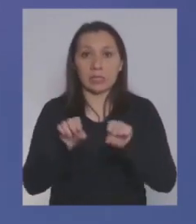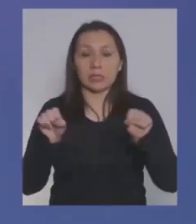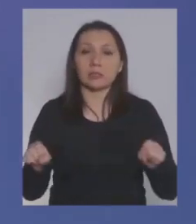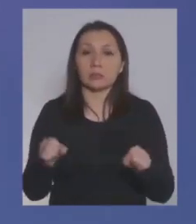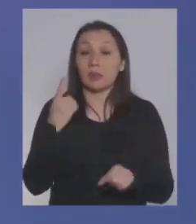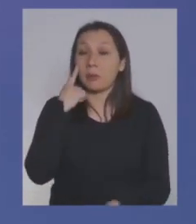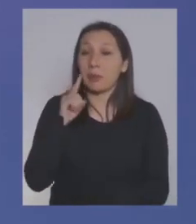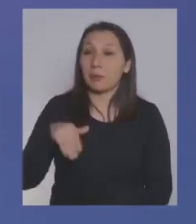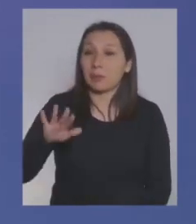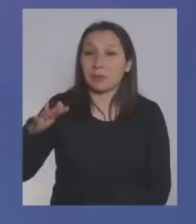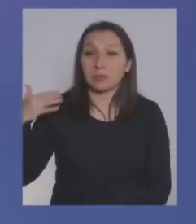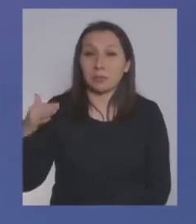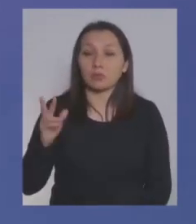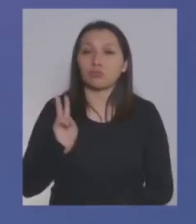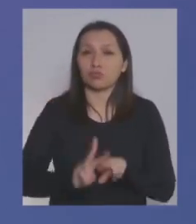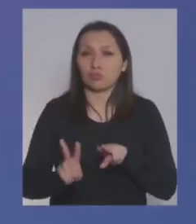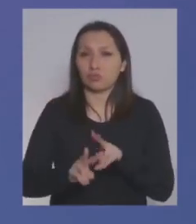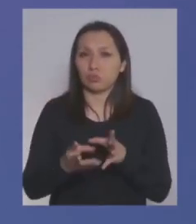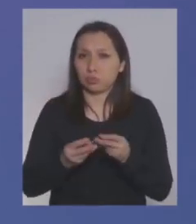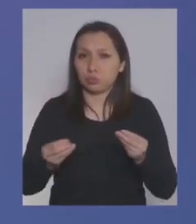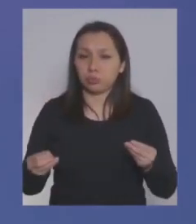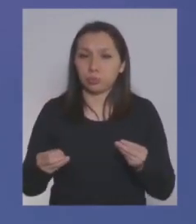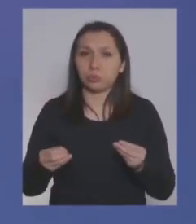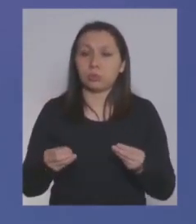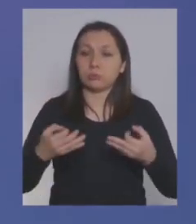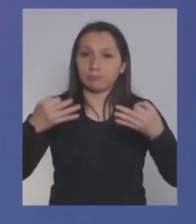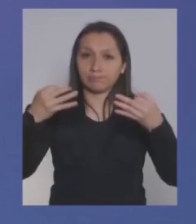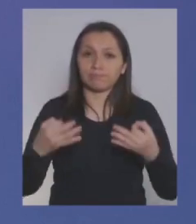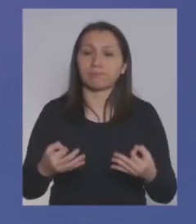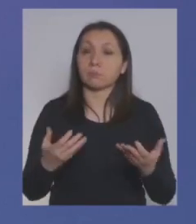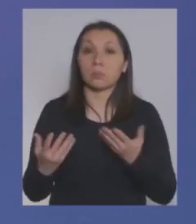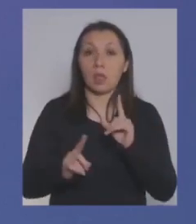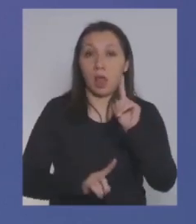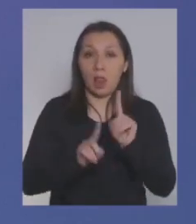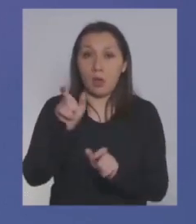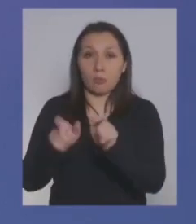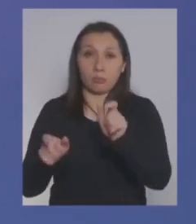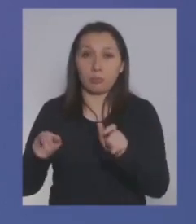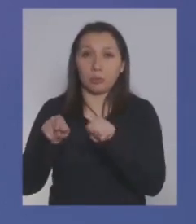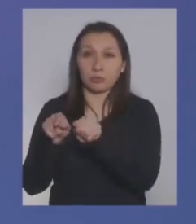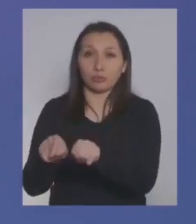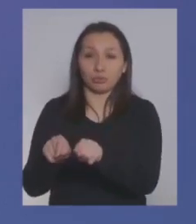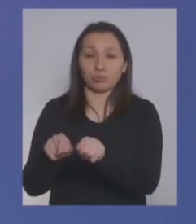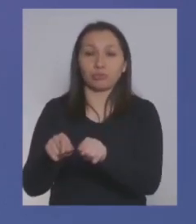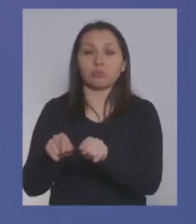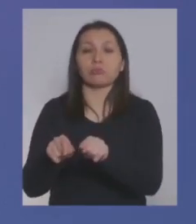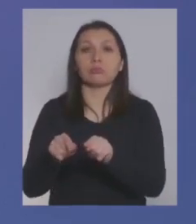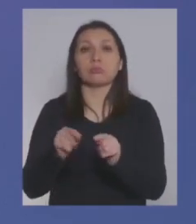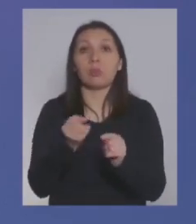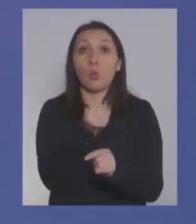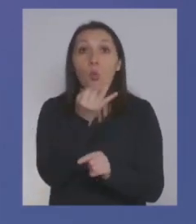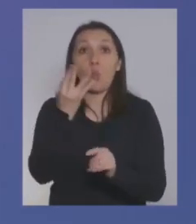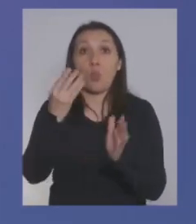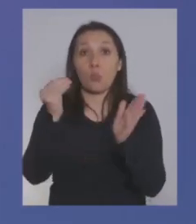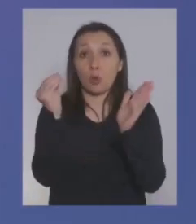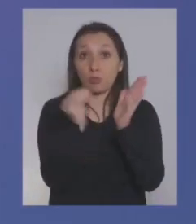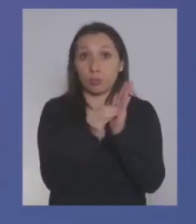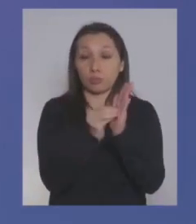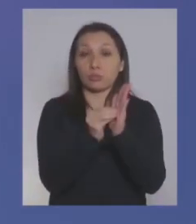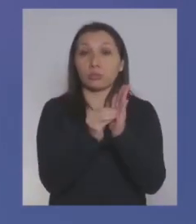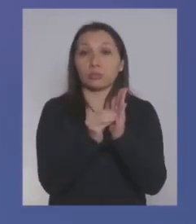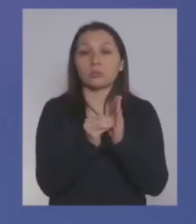Pero lo que importa acá es dar una solución, ¿ya?, y lo concreto es aquellas personas que hayan ingresado su RUT, hayan